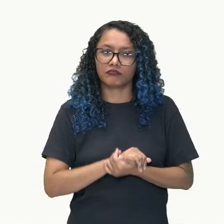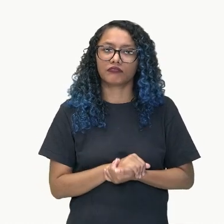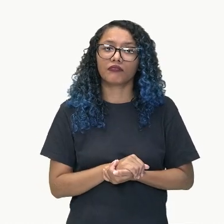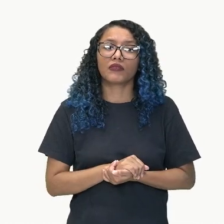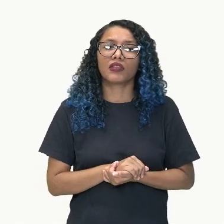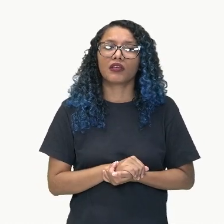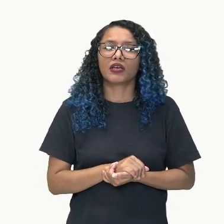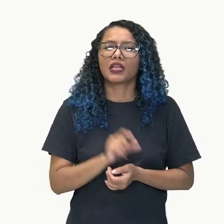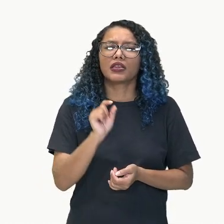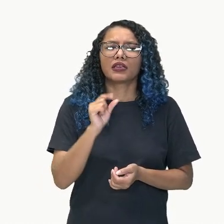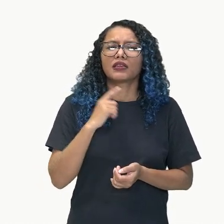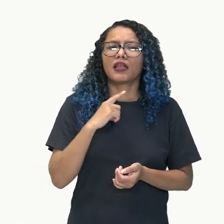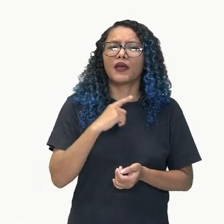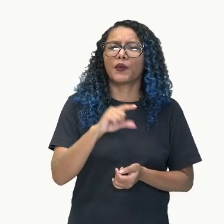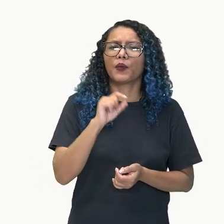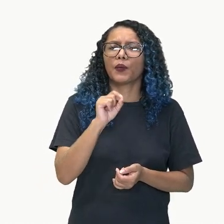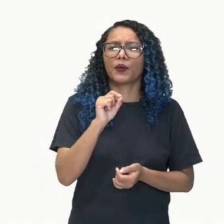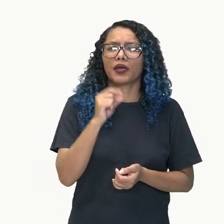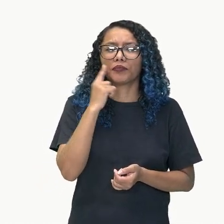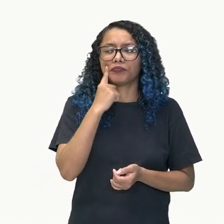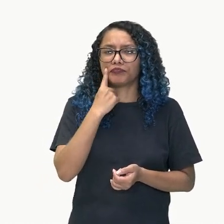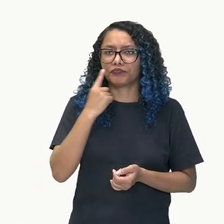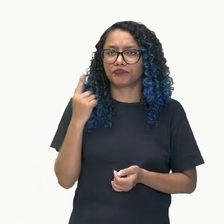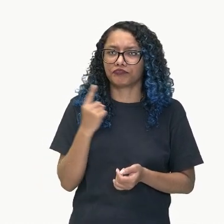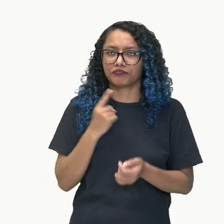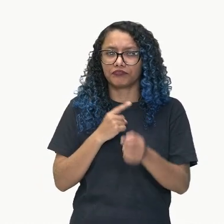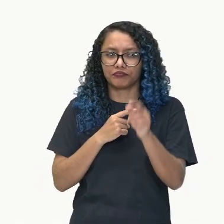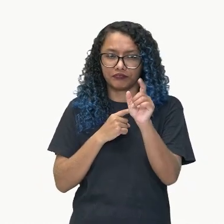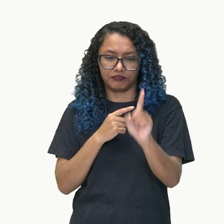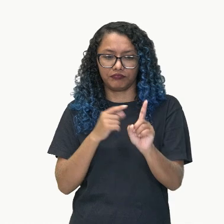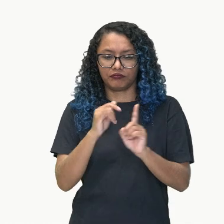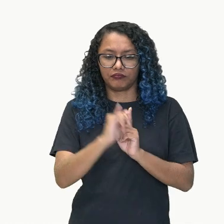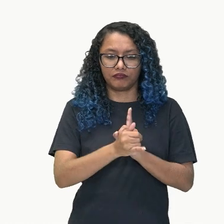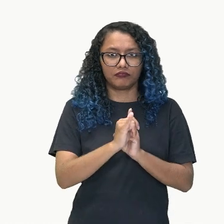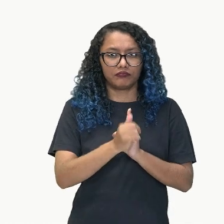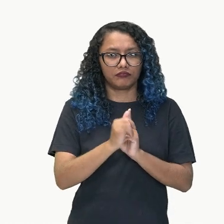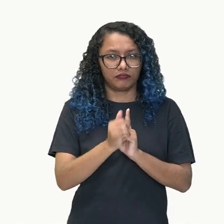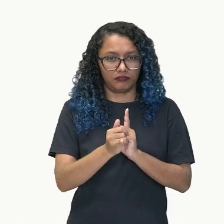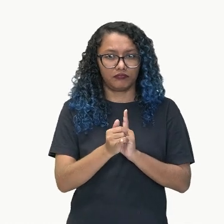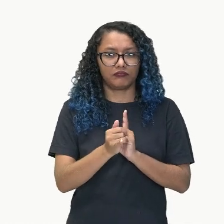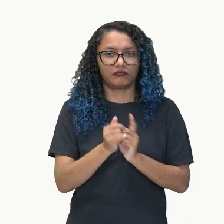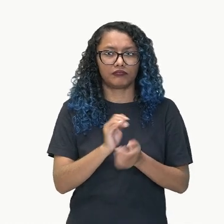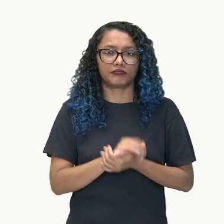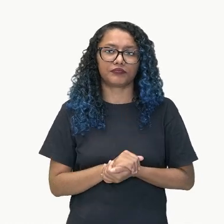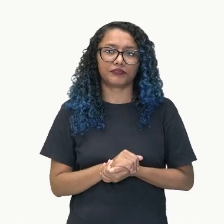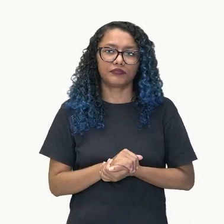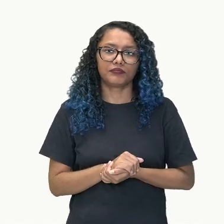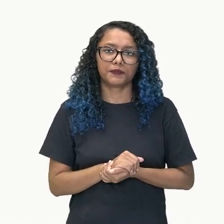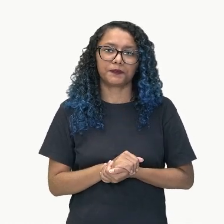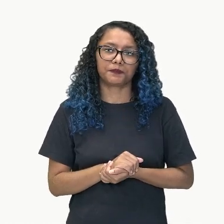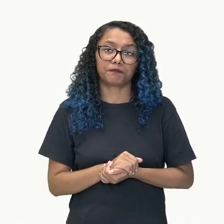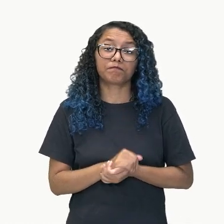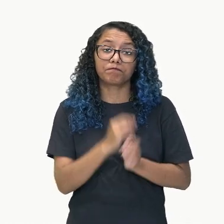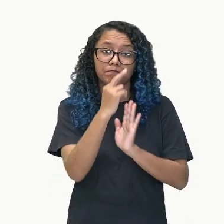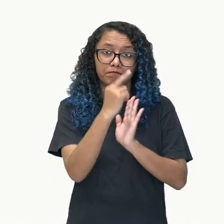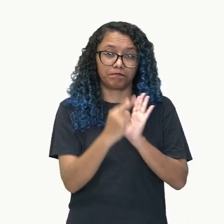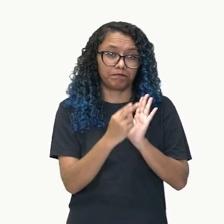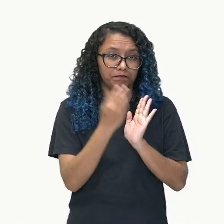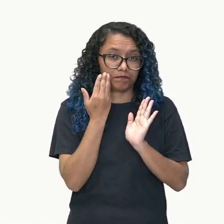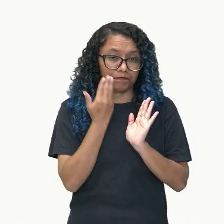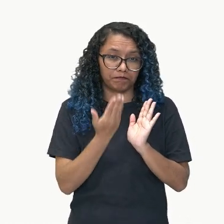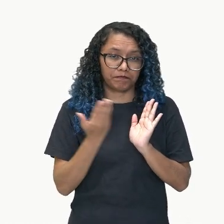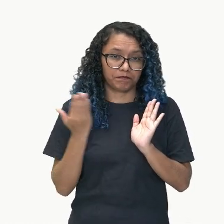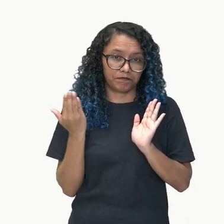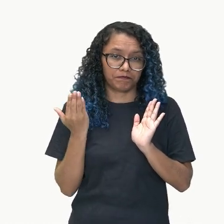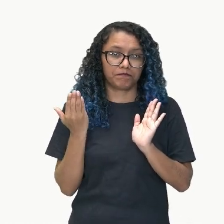que puede aparecer a través de un personaje dentro de la historia. Y